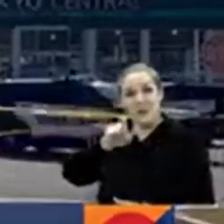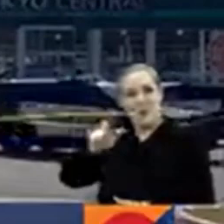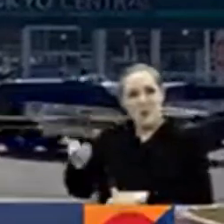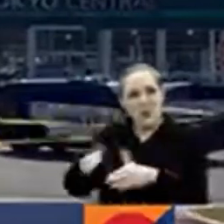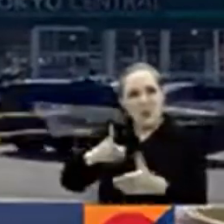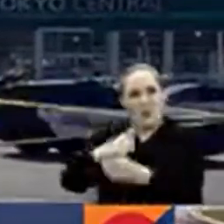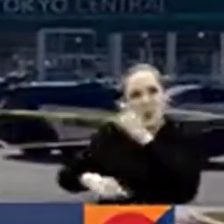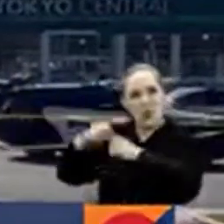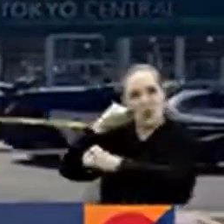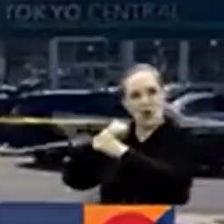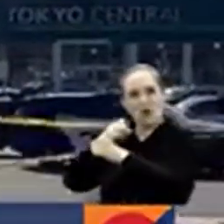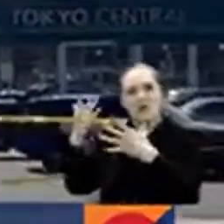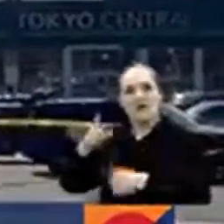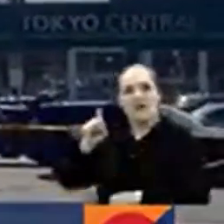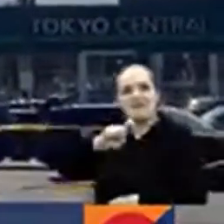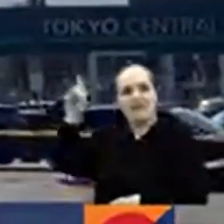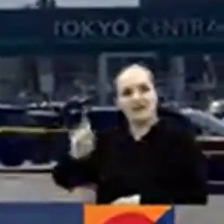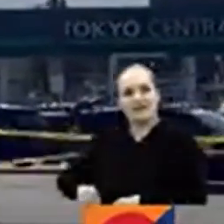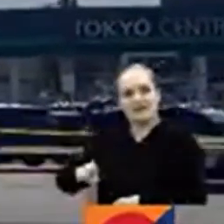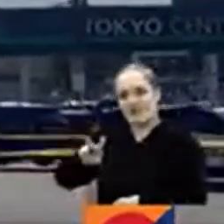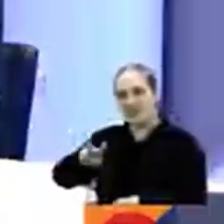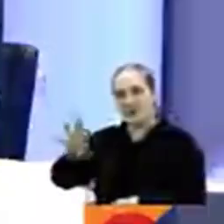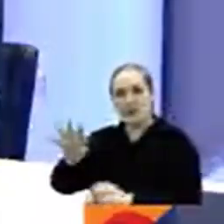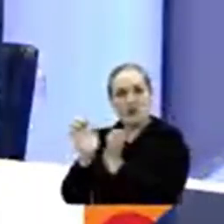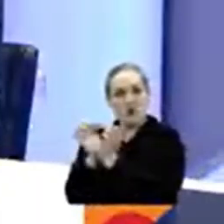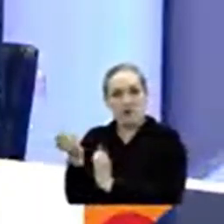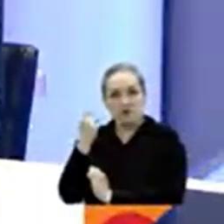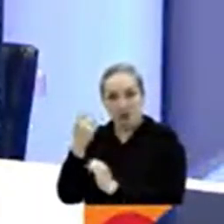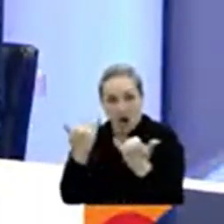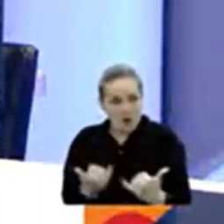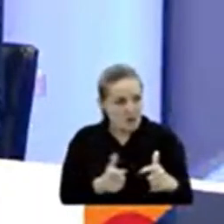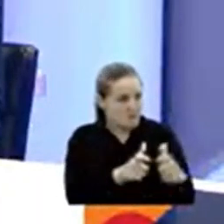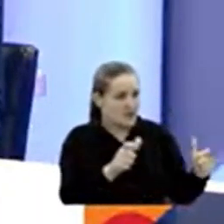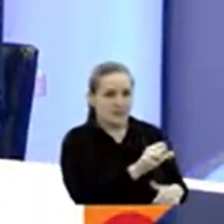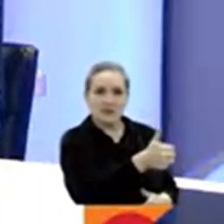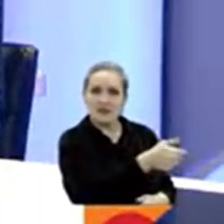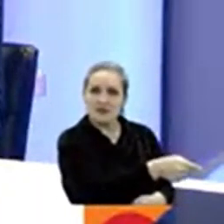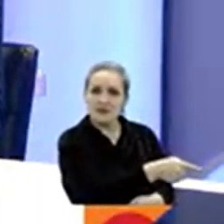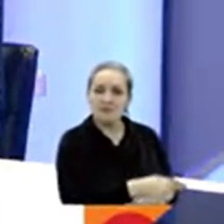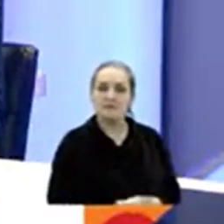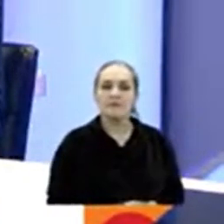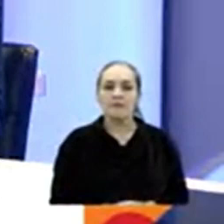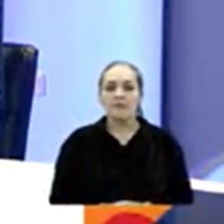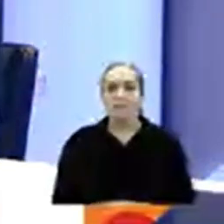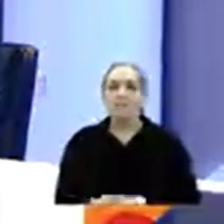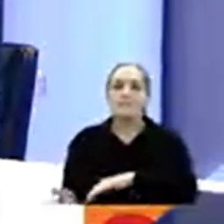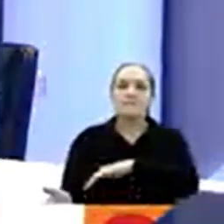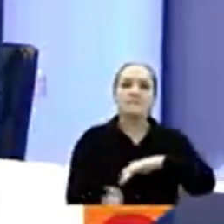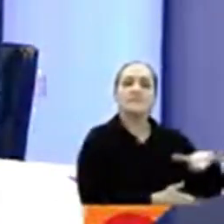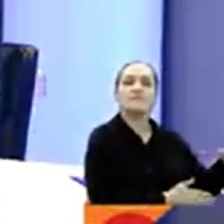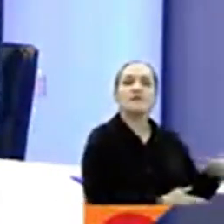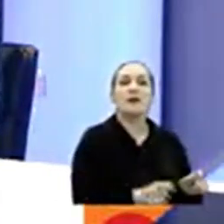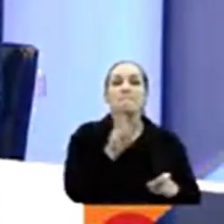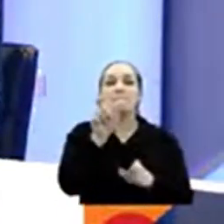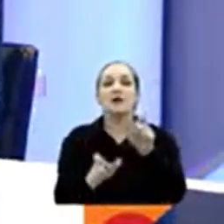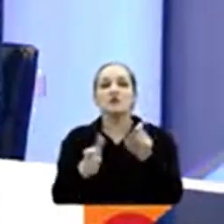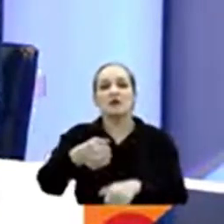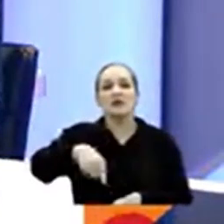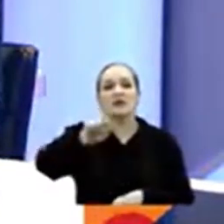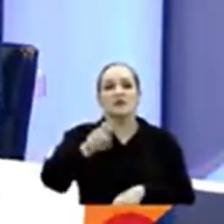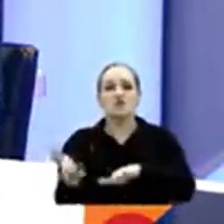primaria de Uval, Texas, el pasado 24 de mayo. 16 personas murieron luego de que un edificio se